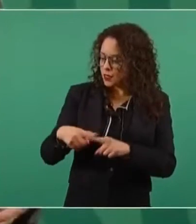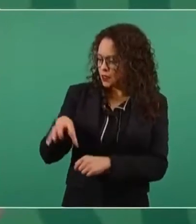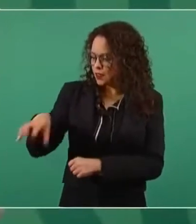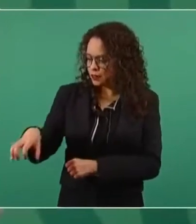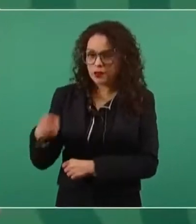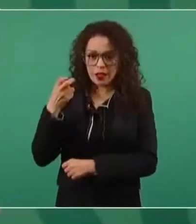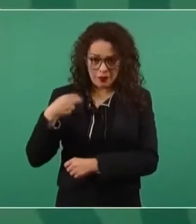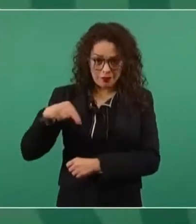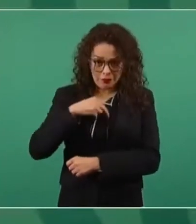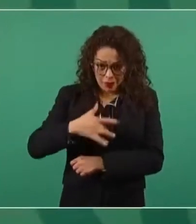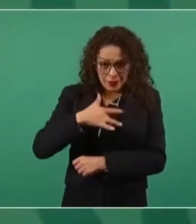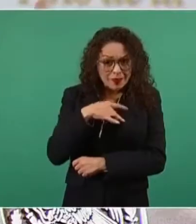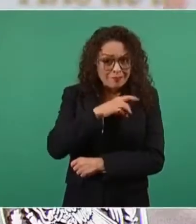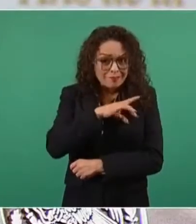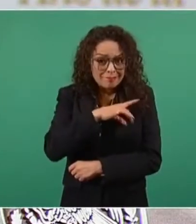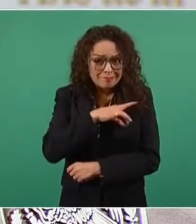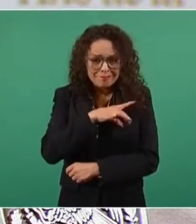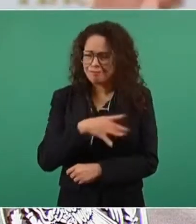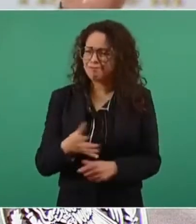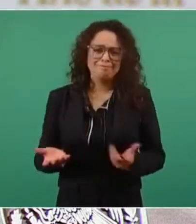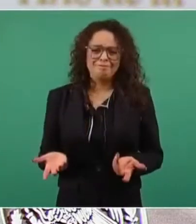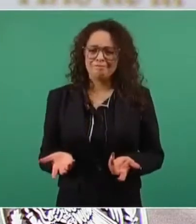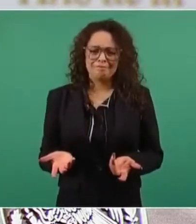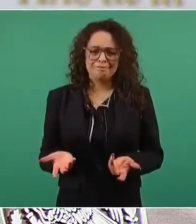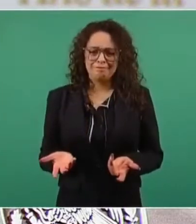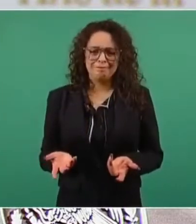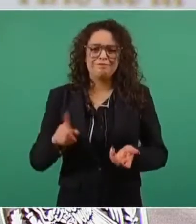eso. dicen es polarización.